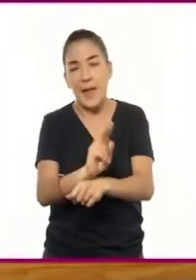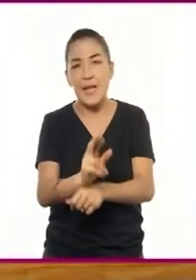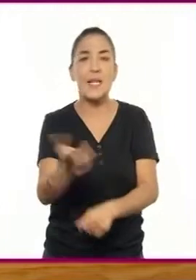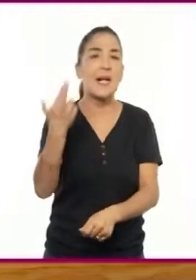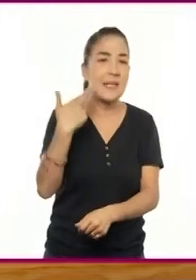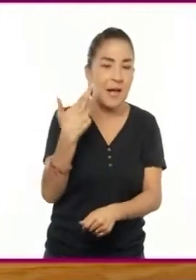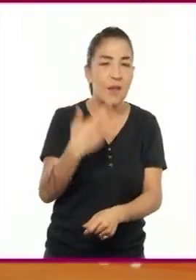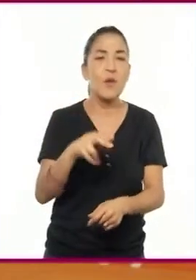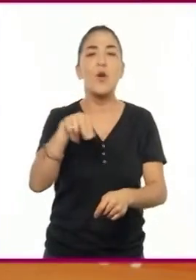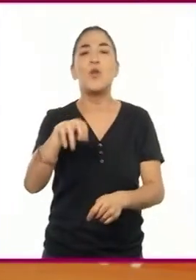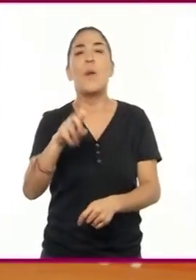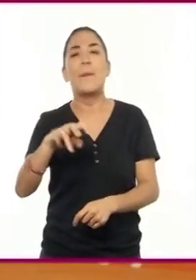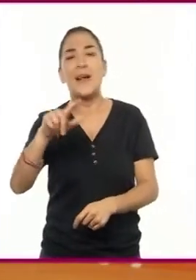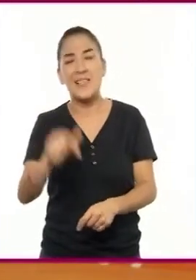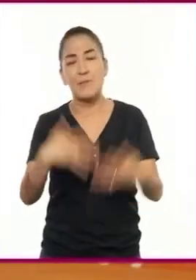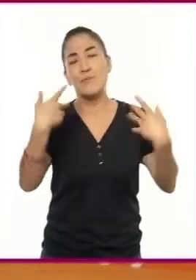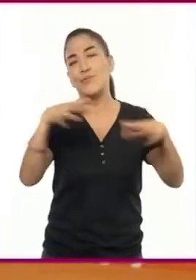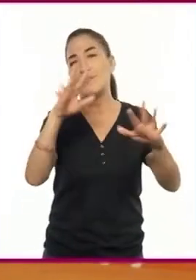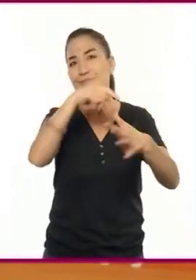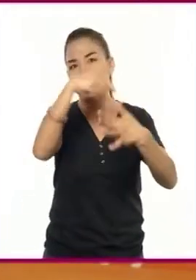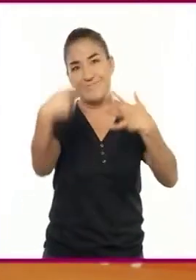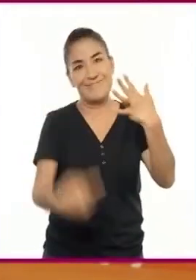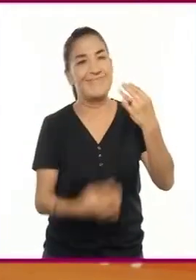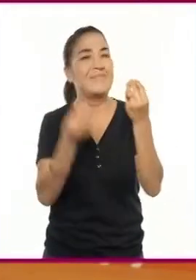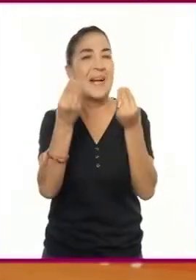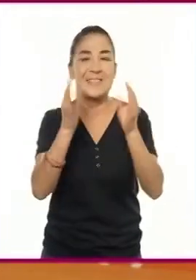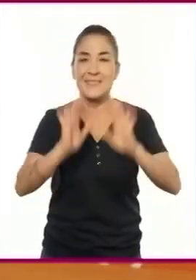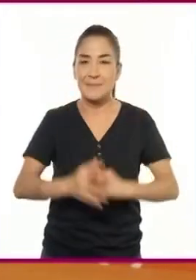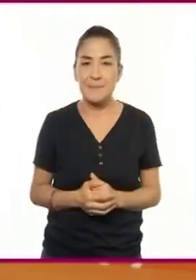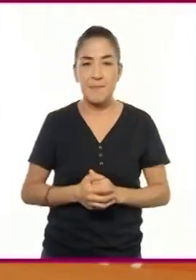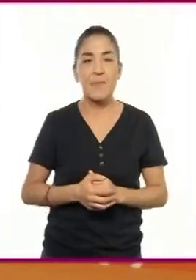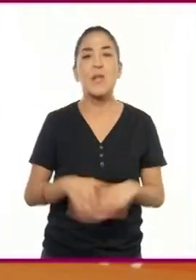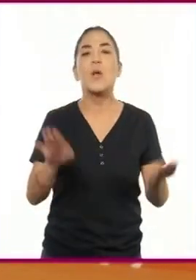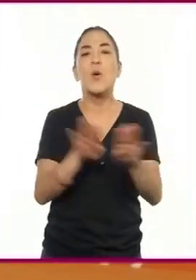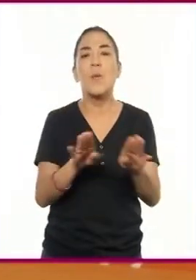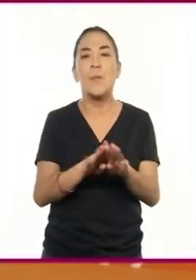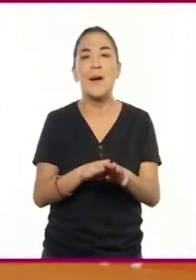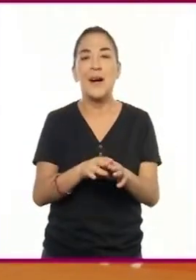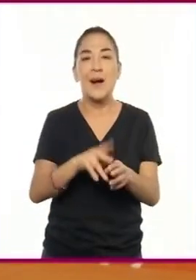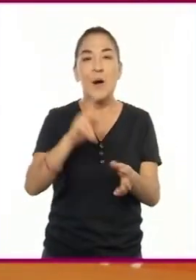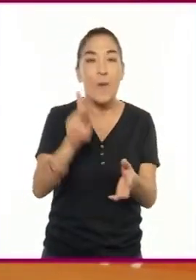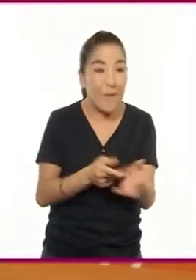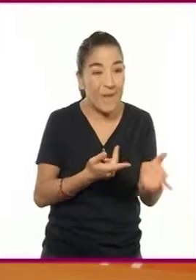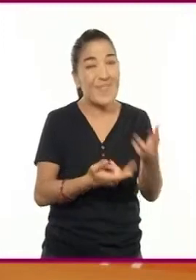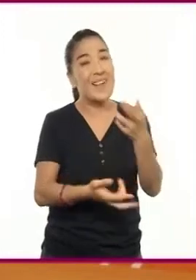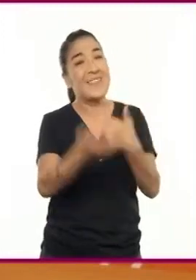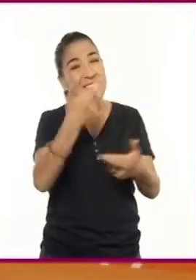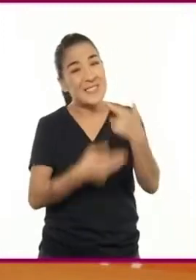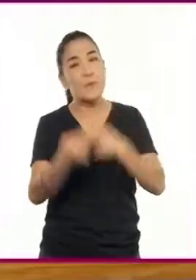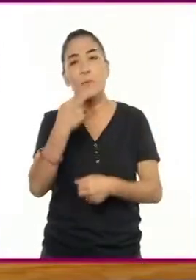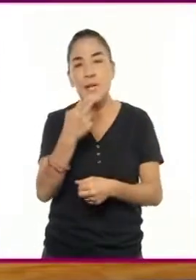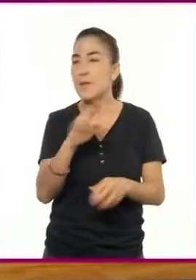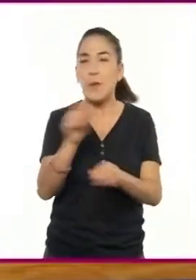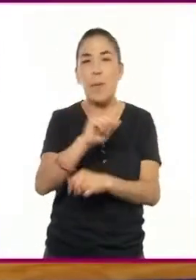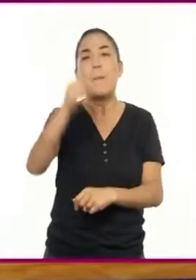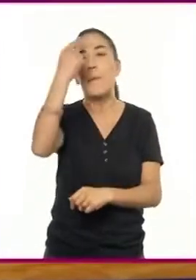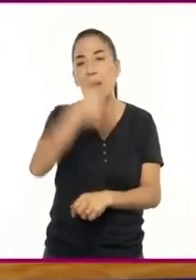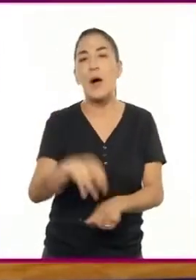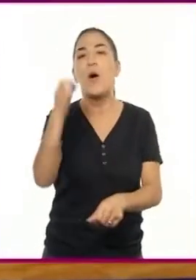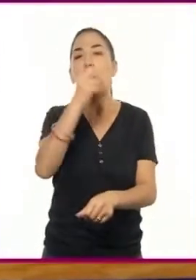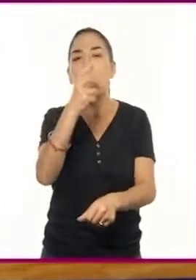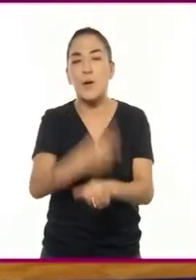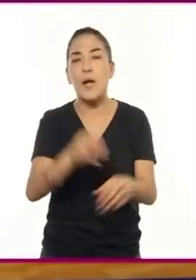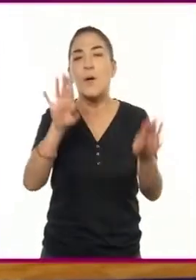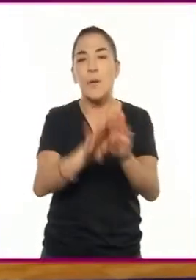radio, novela, etc. No lo veamos como un tipo de reciclaje, sino como una oportunidad de